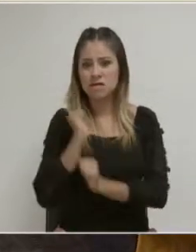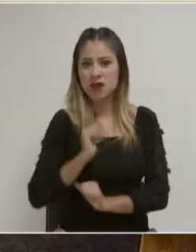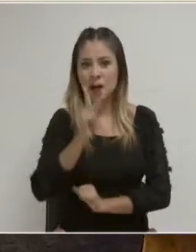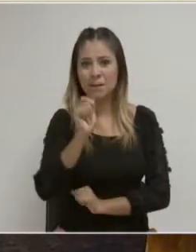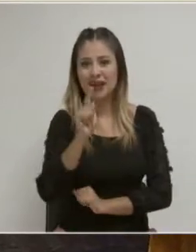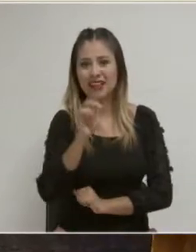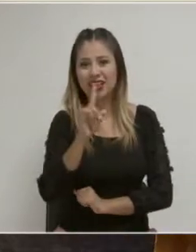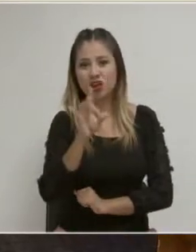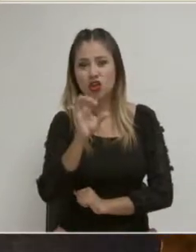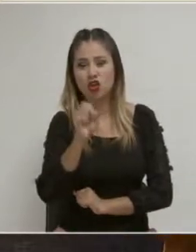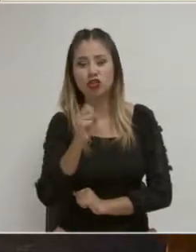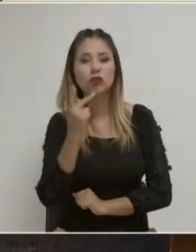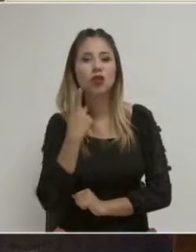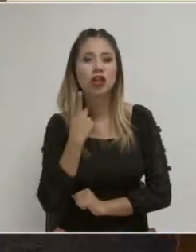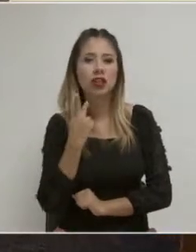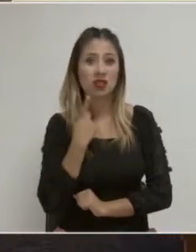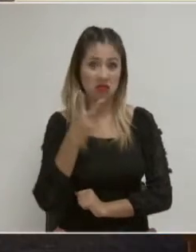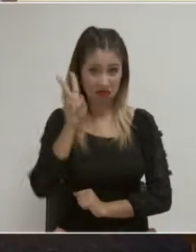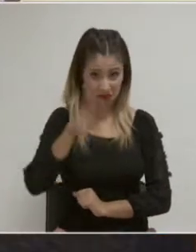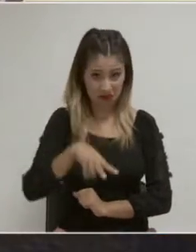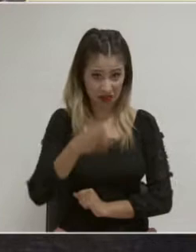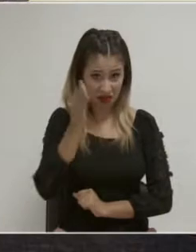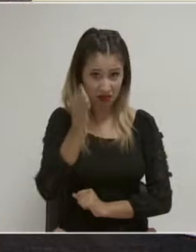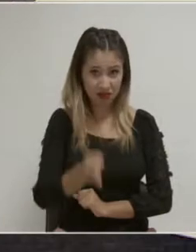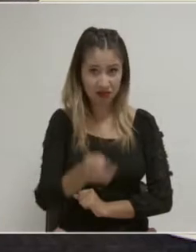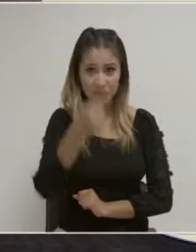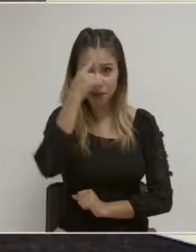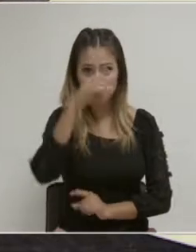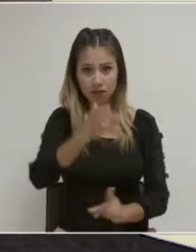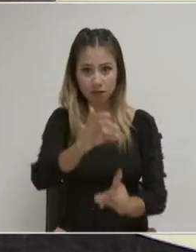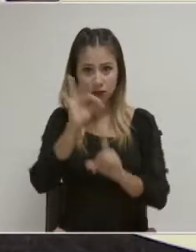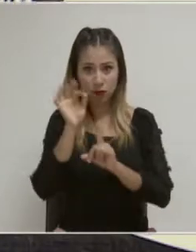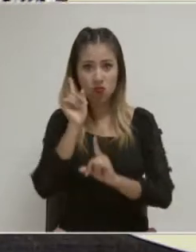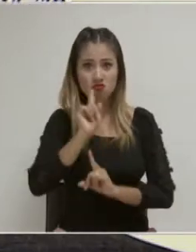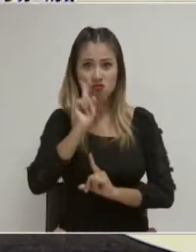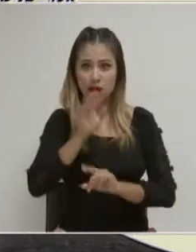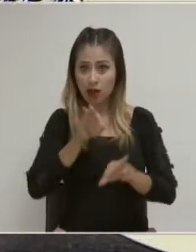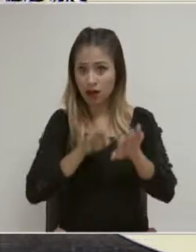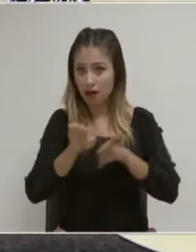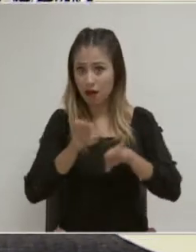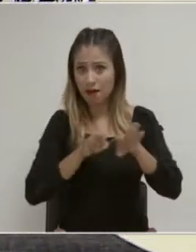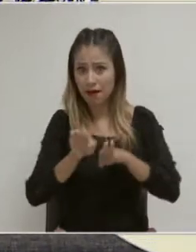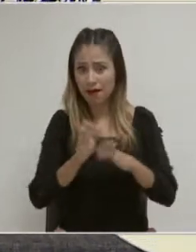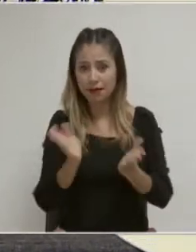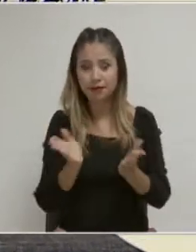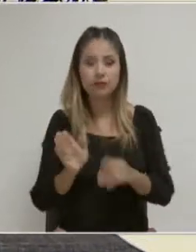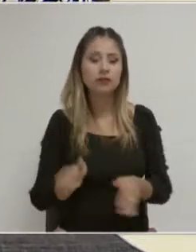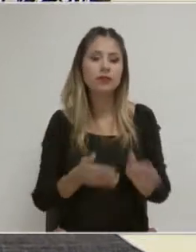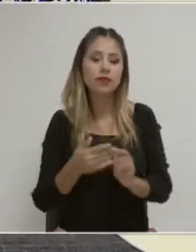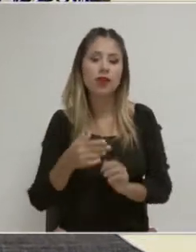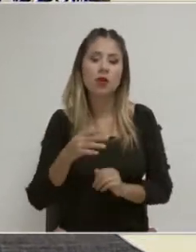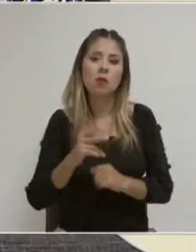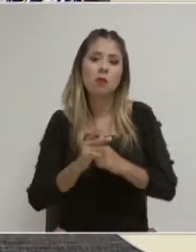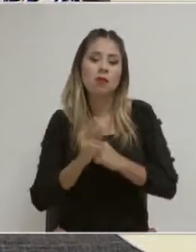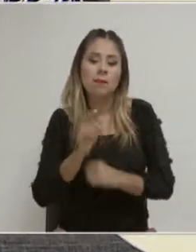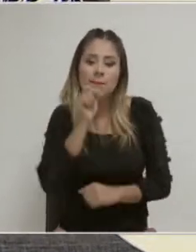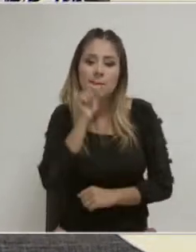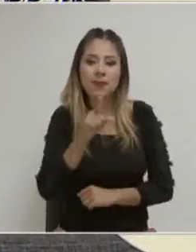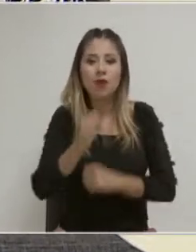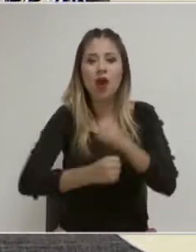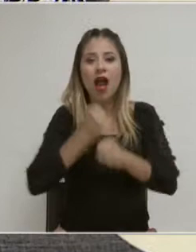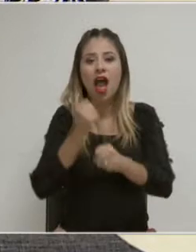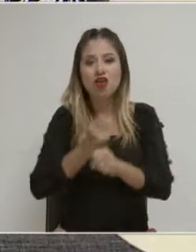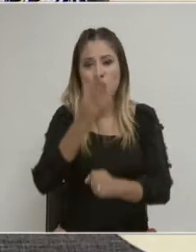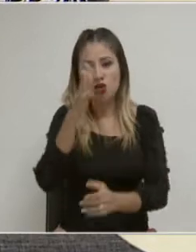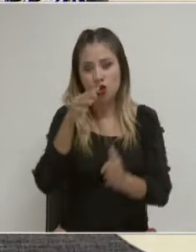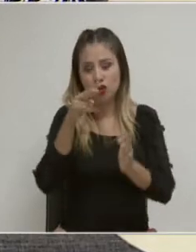elegidas para llegar a un cargo público? En efecto, como tú bien dices, en el año 2019, es decir,